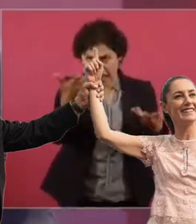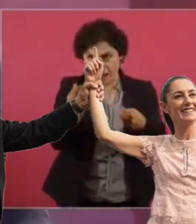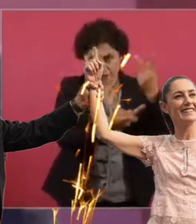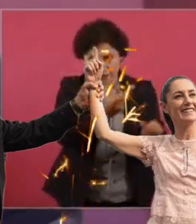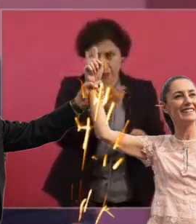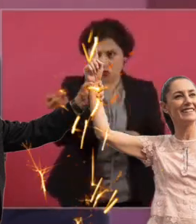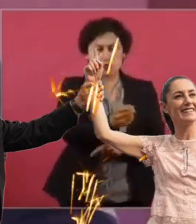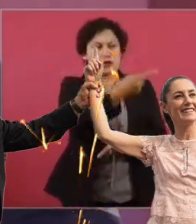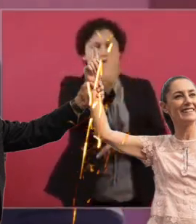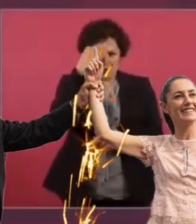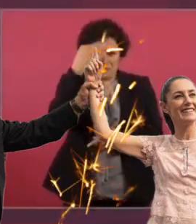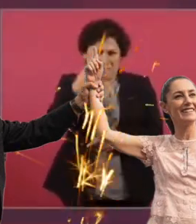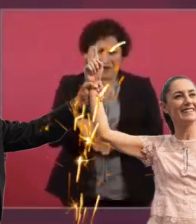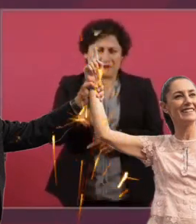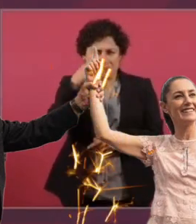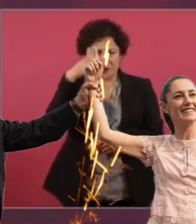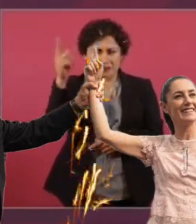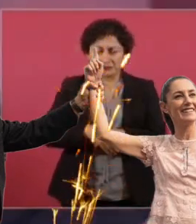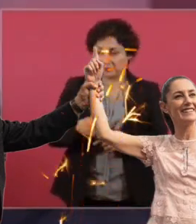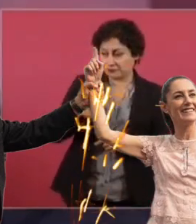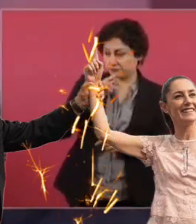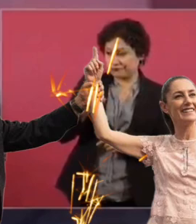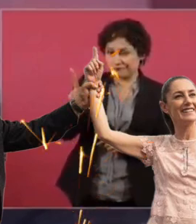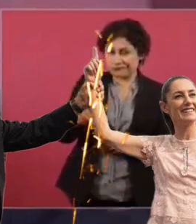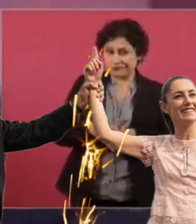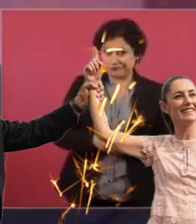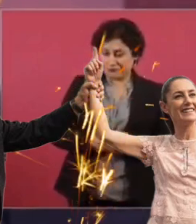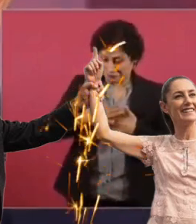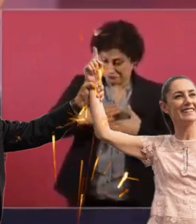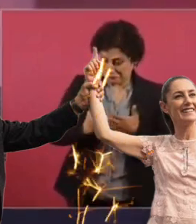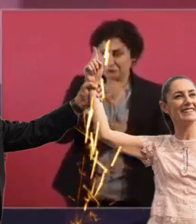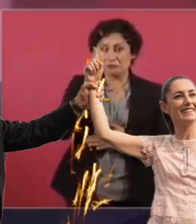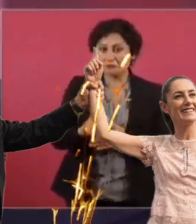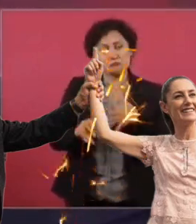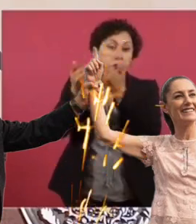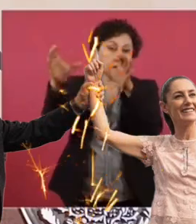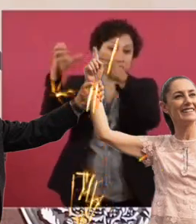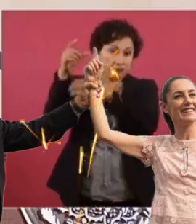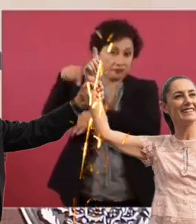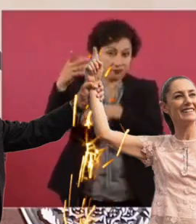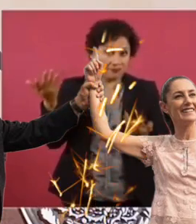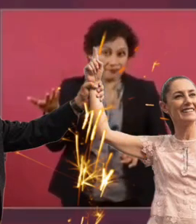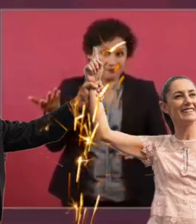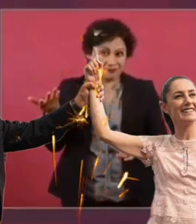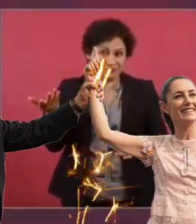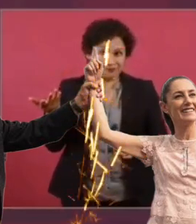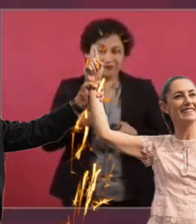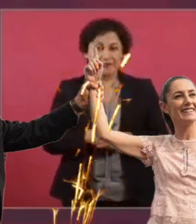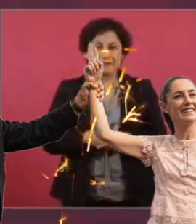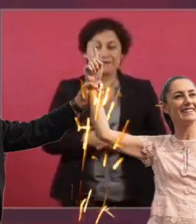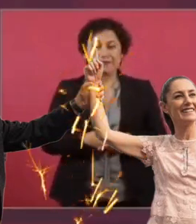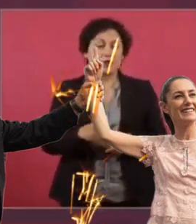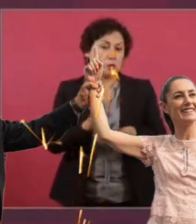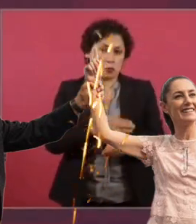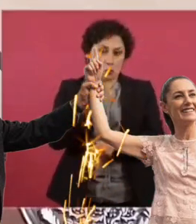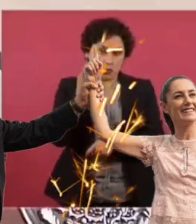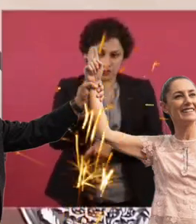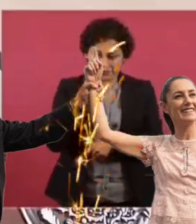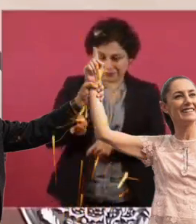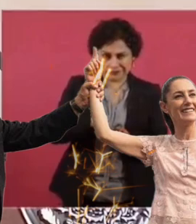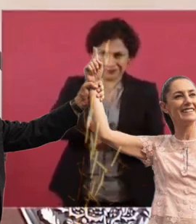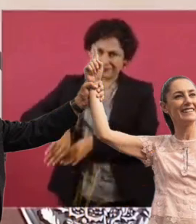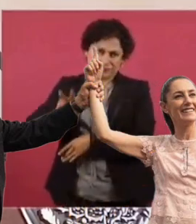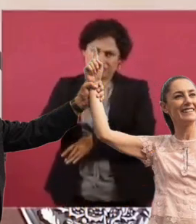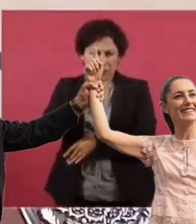Ah, pero una señal. No. El pueblo debe decidir. Por eso, este, lo mejor es la democracia.